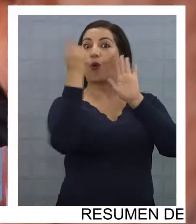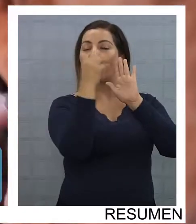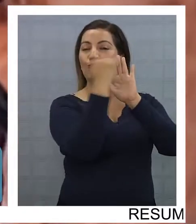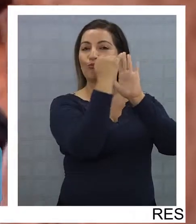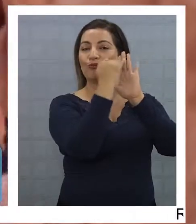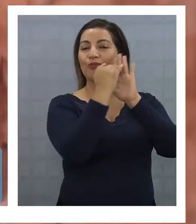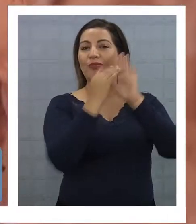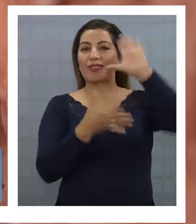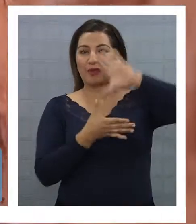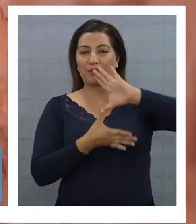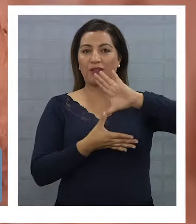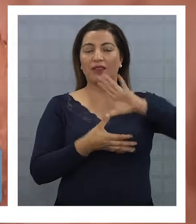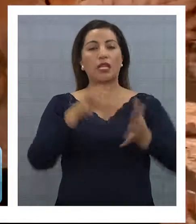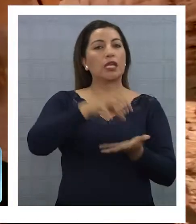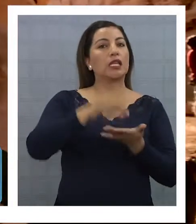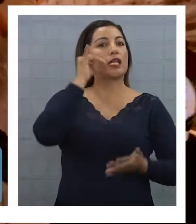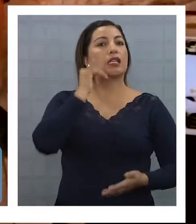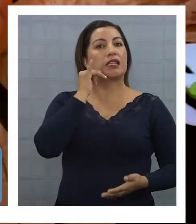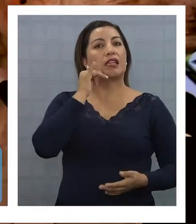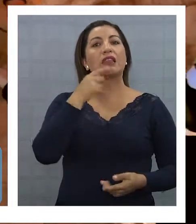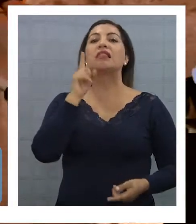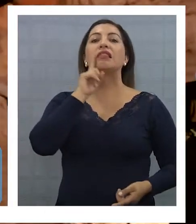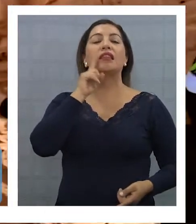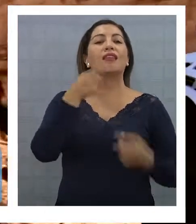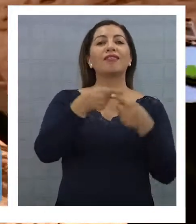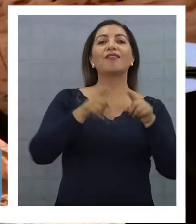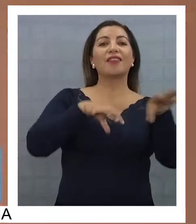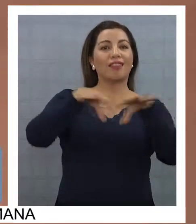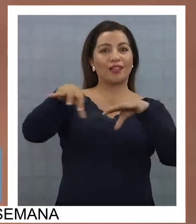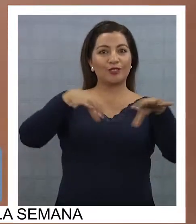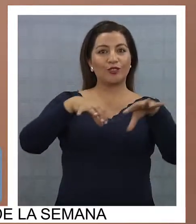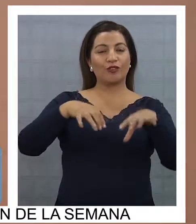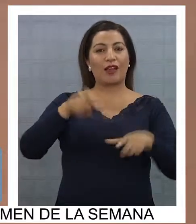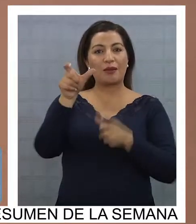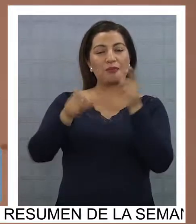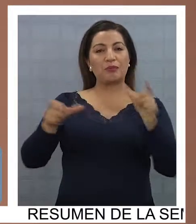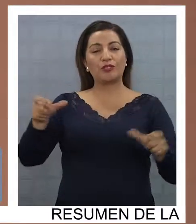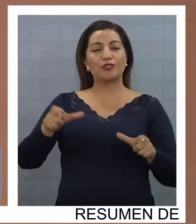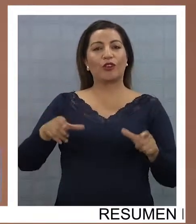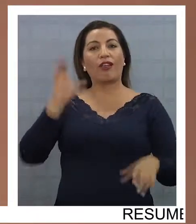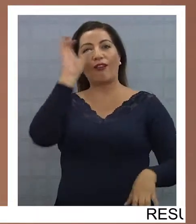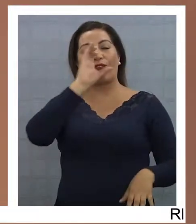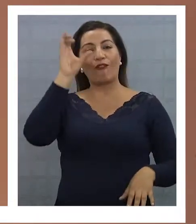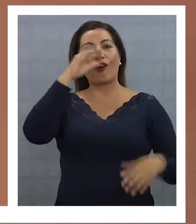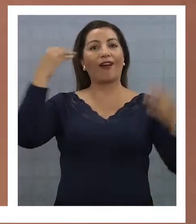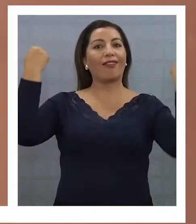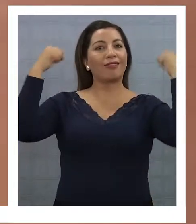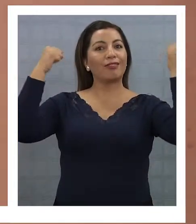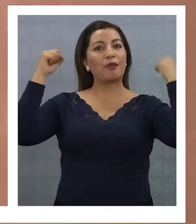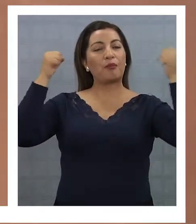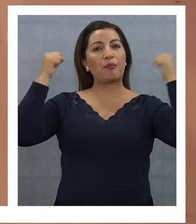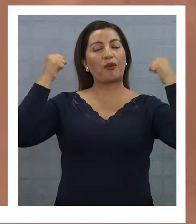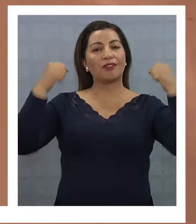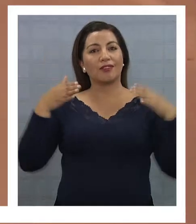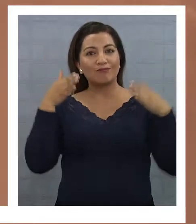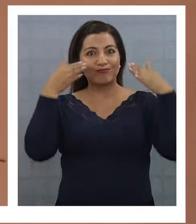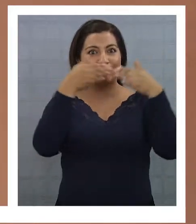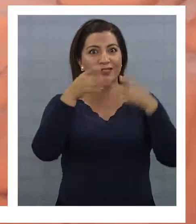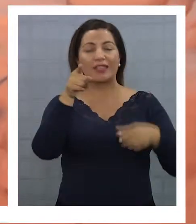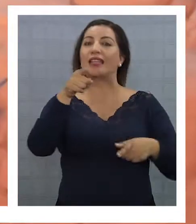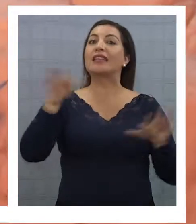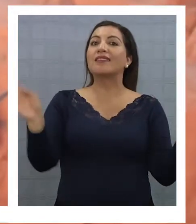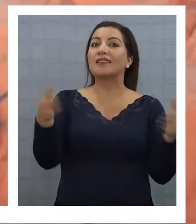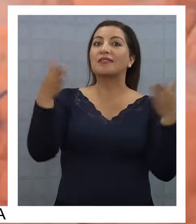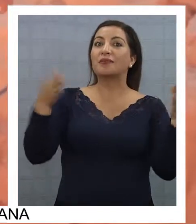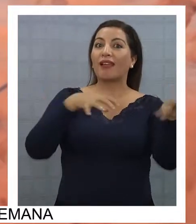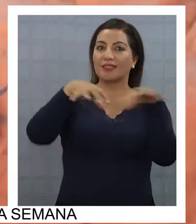ese marco nuestra región ofrece varios parajes y actividades que llaman la atención de quienes buscan deportes y turismo aventura. Para incentivar este